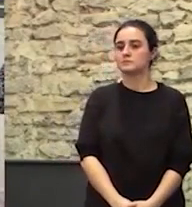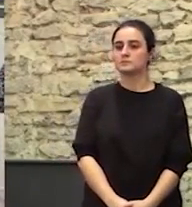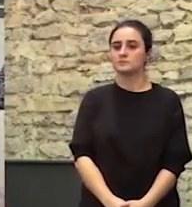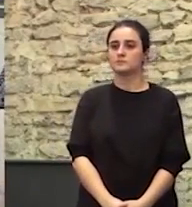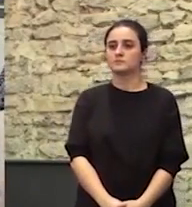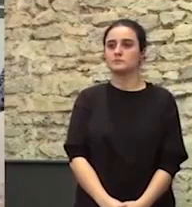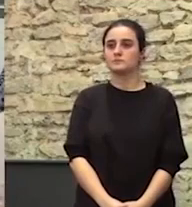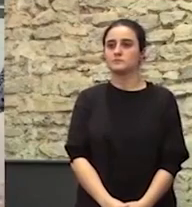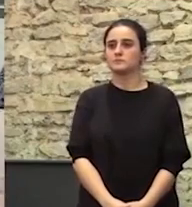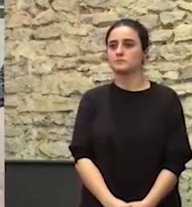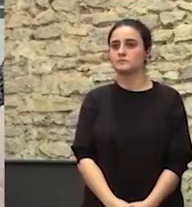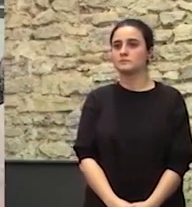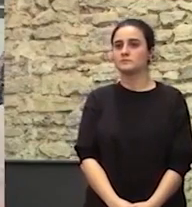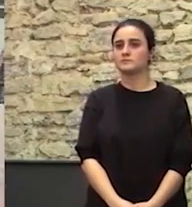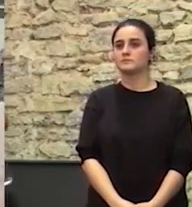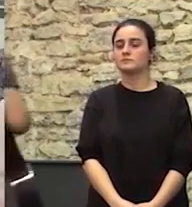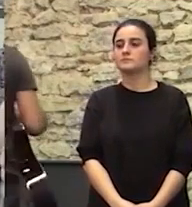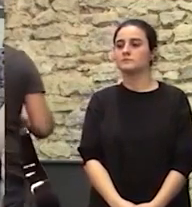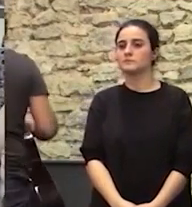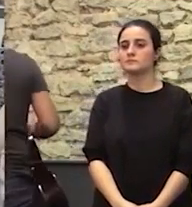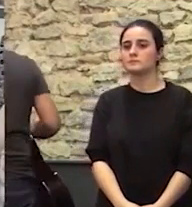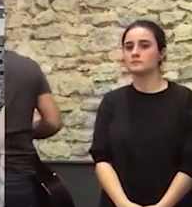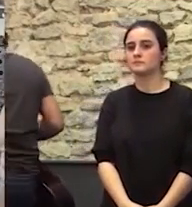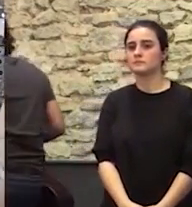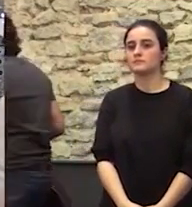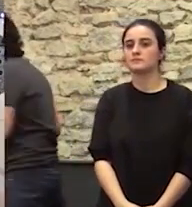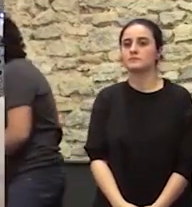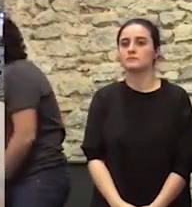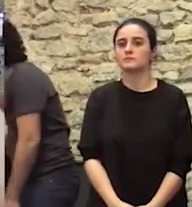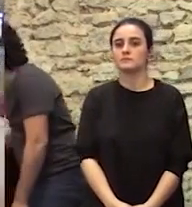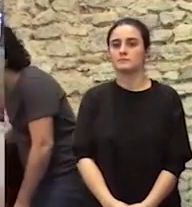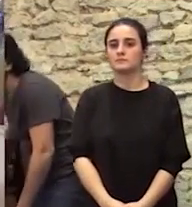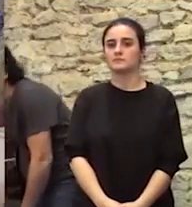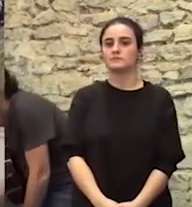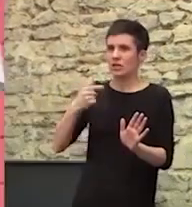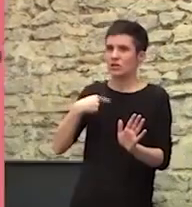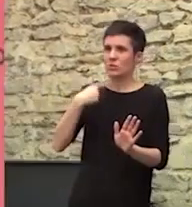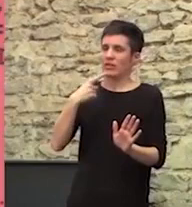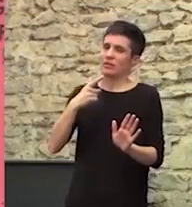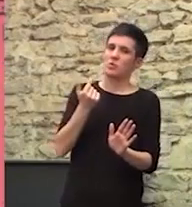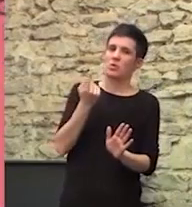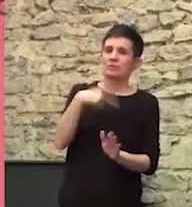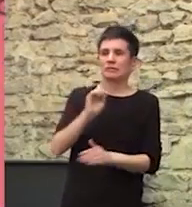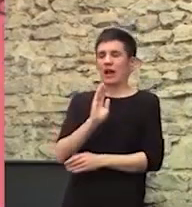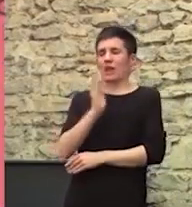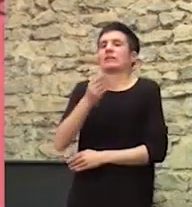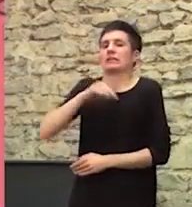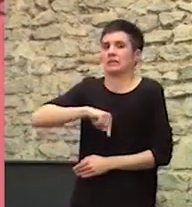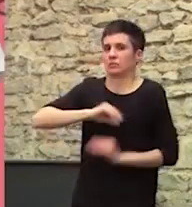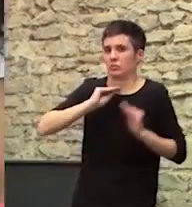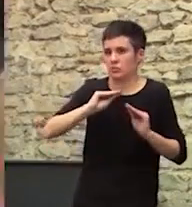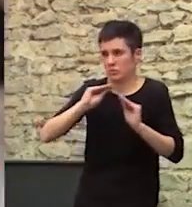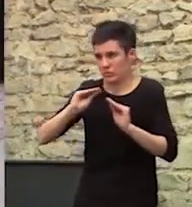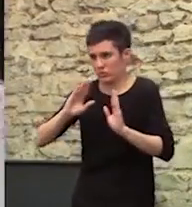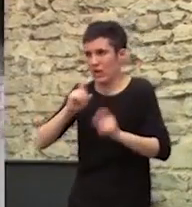Y cada anochecer Me derrumbo Al ver la dura realidad Os voy a advertir Que voy a herir